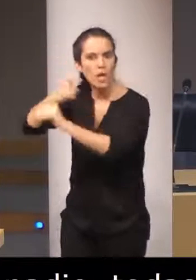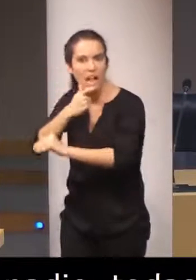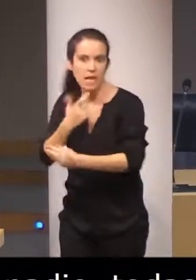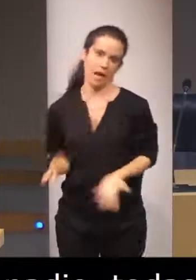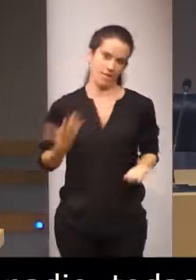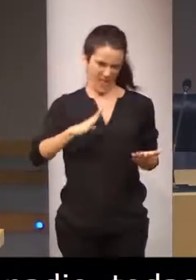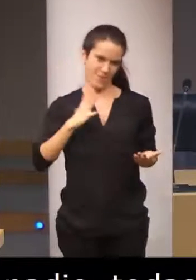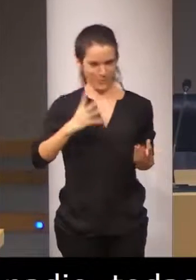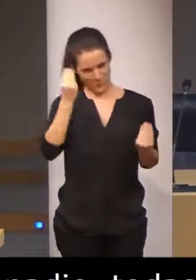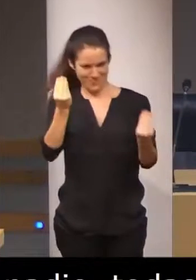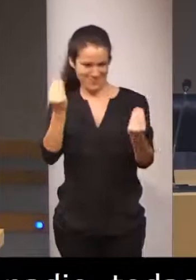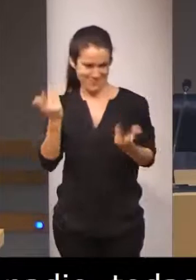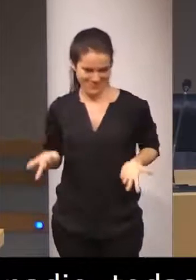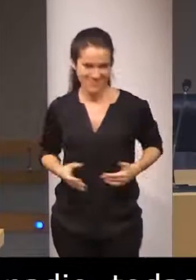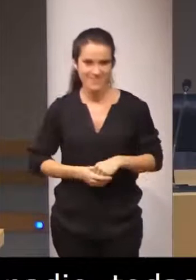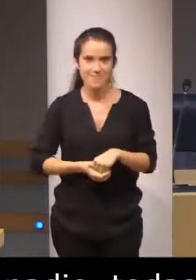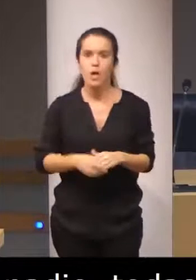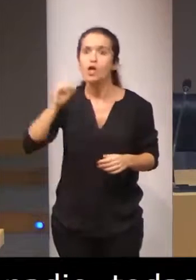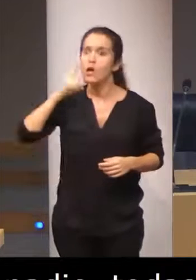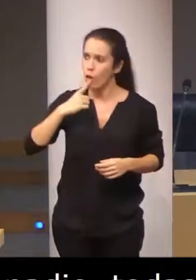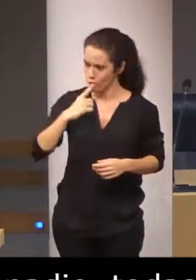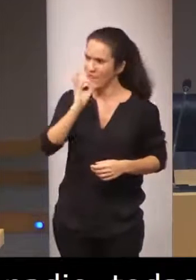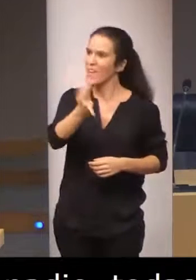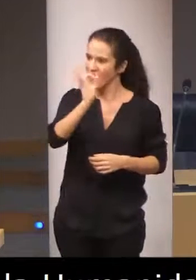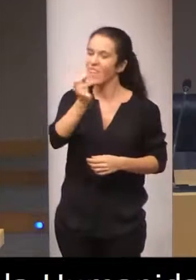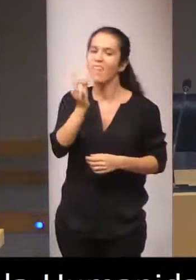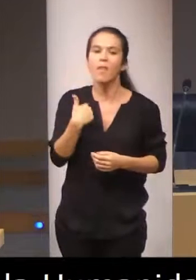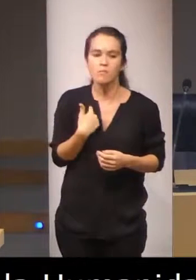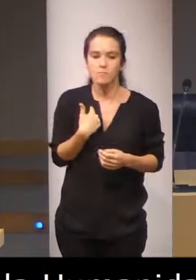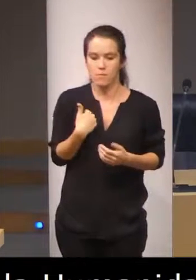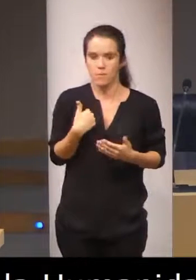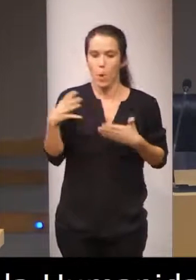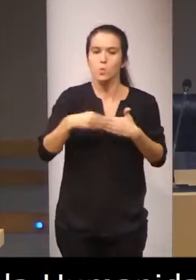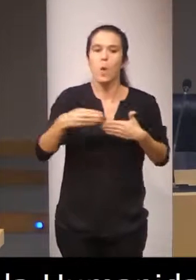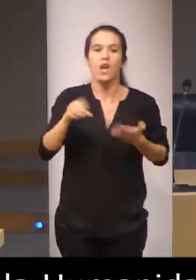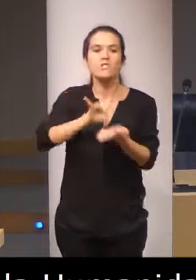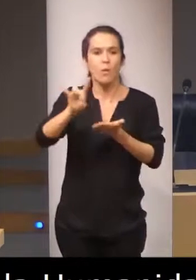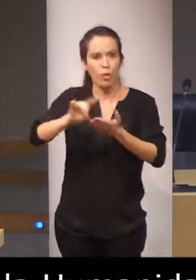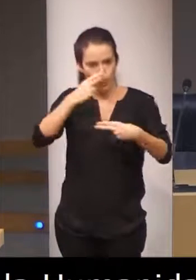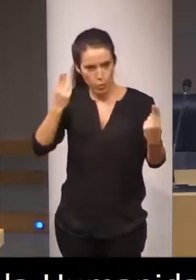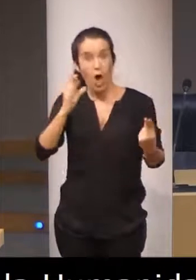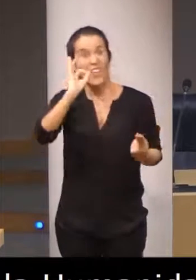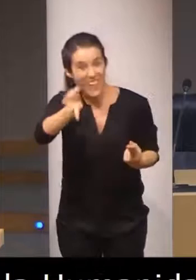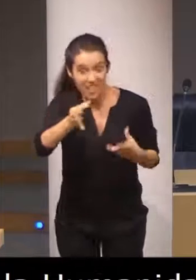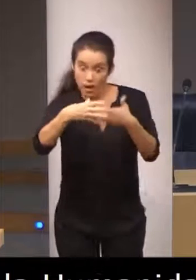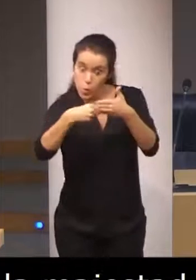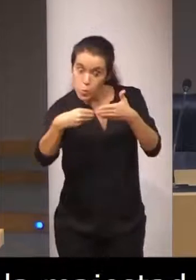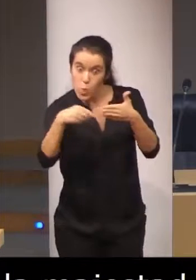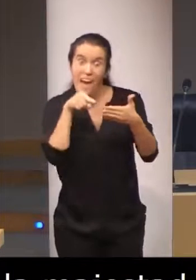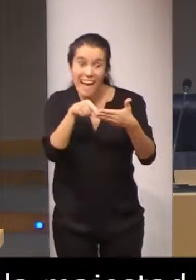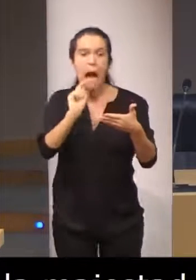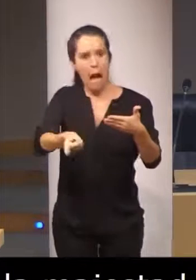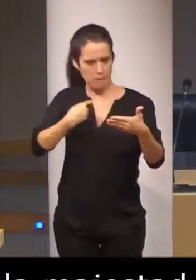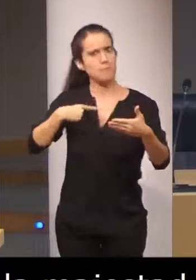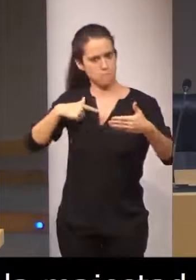Los sordos sí son, es cierto, consumidores de un servicio público. Y como consumidores, ahí sí, el movimiento asociativo tiene un